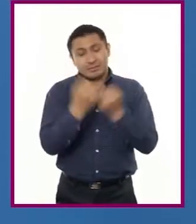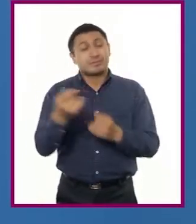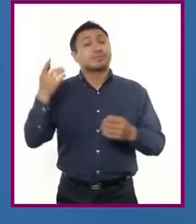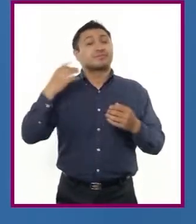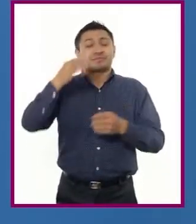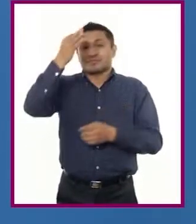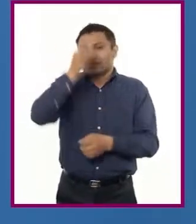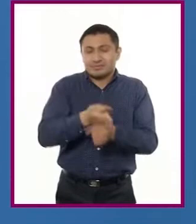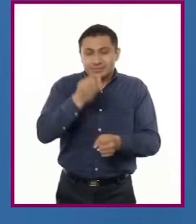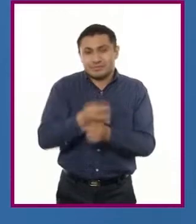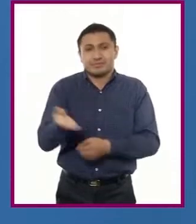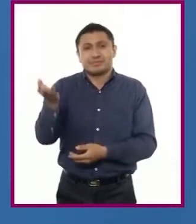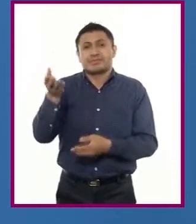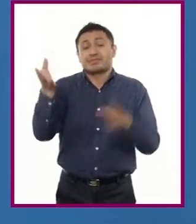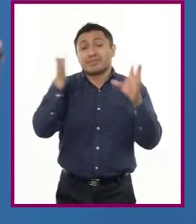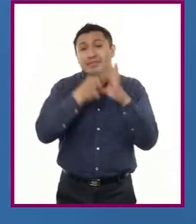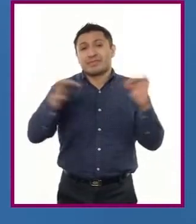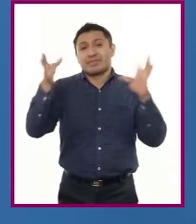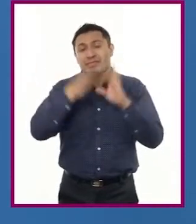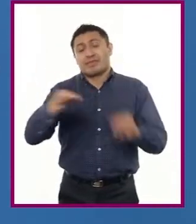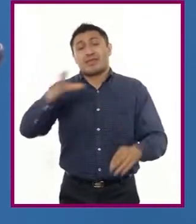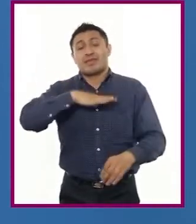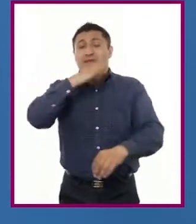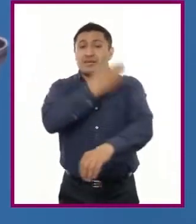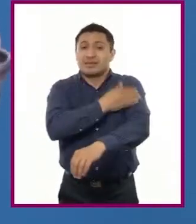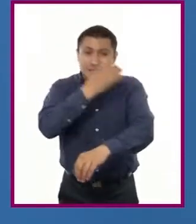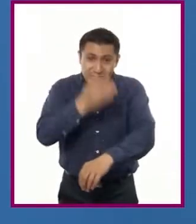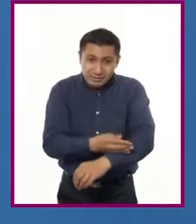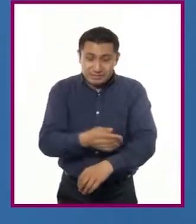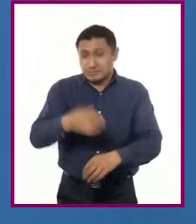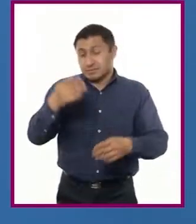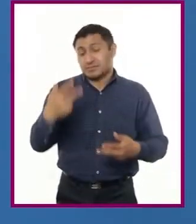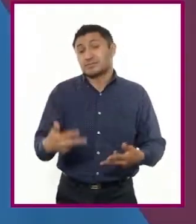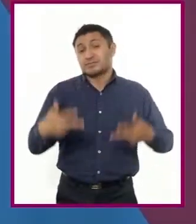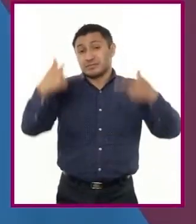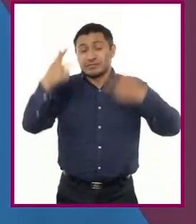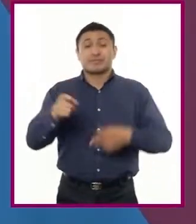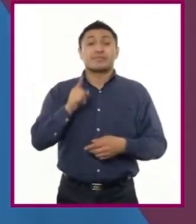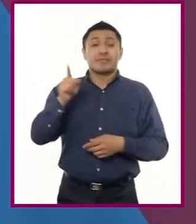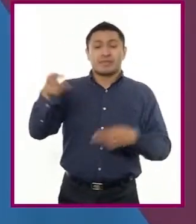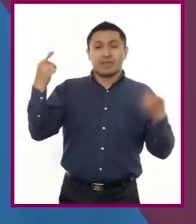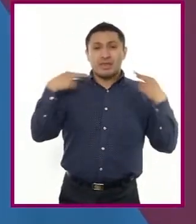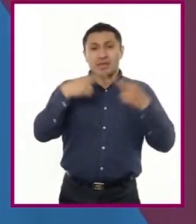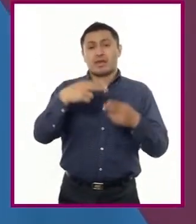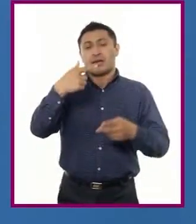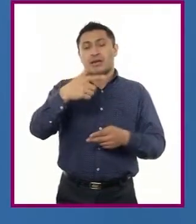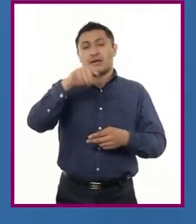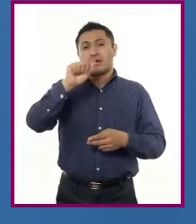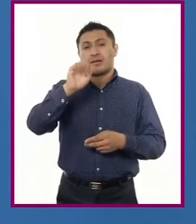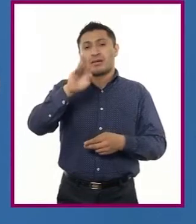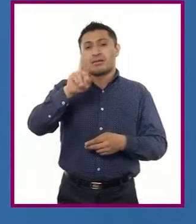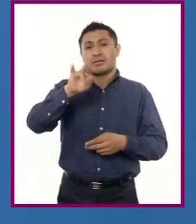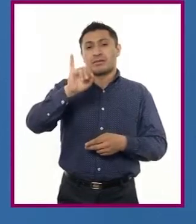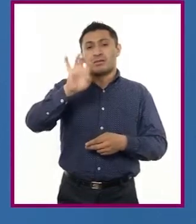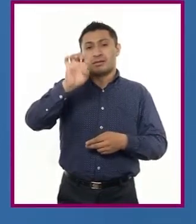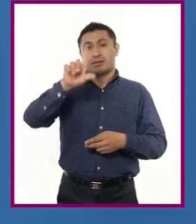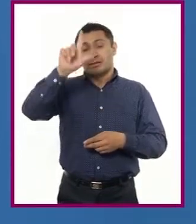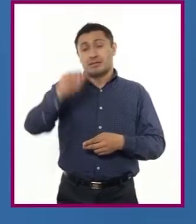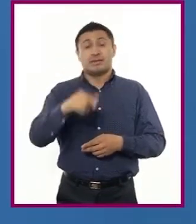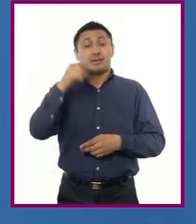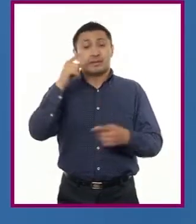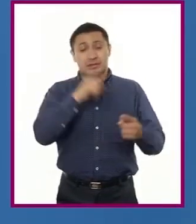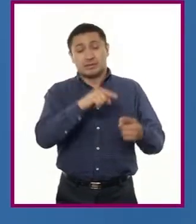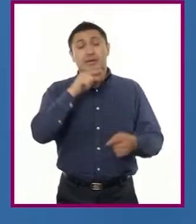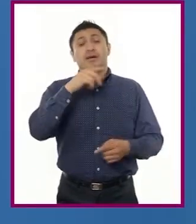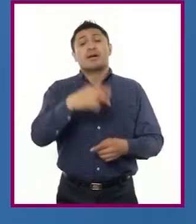quiero comentarles que estaremos acompañadas y acompañados vía remota por la maestra Gabriela Hernández Gómez y el maestro